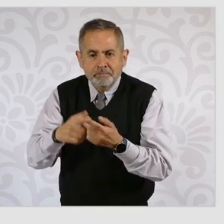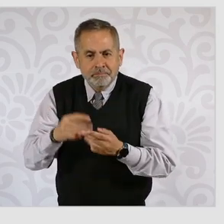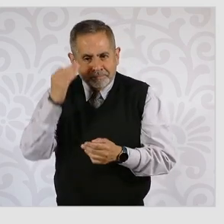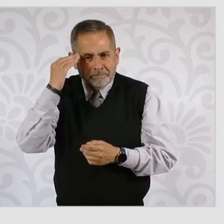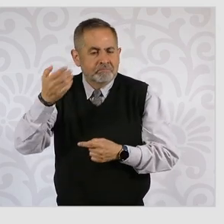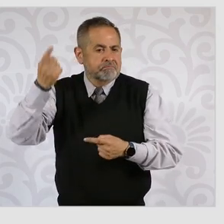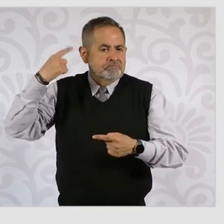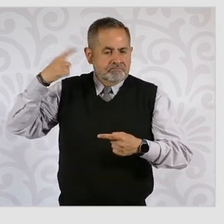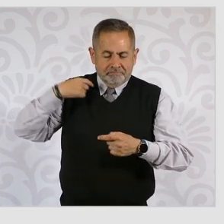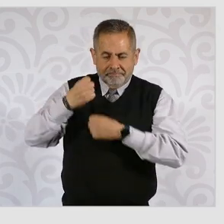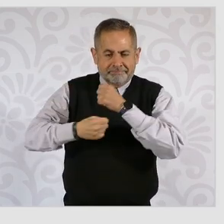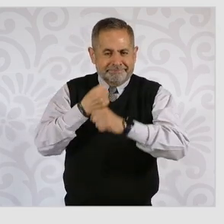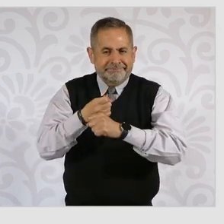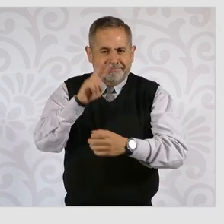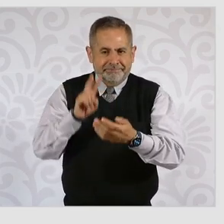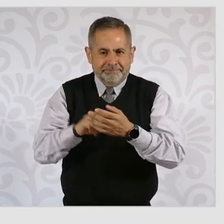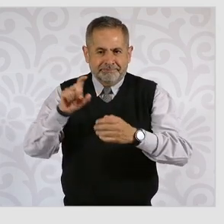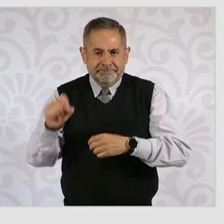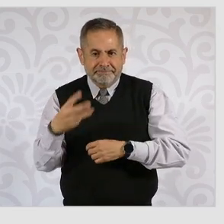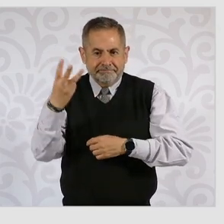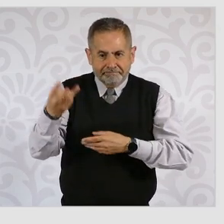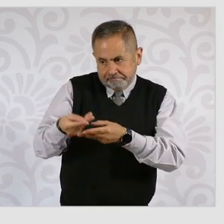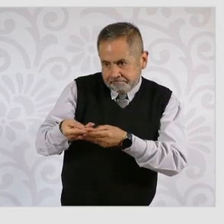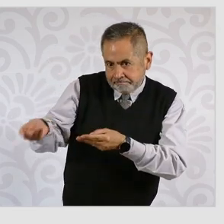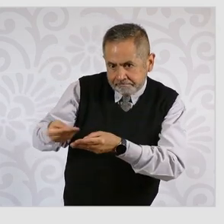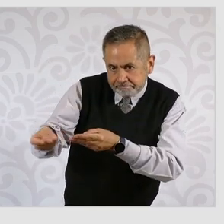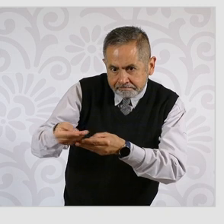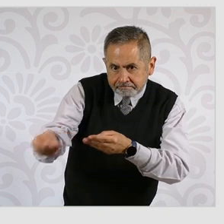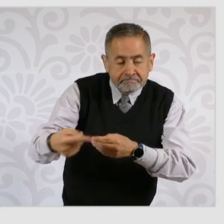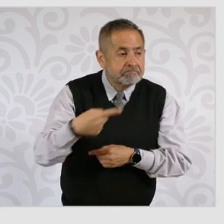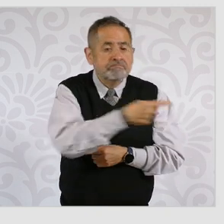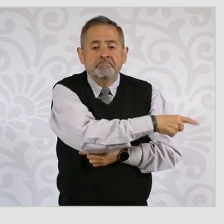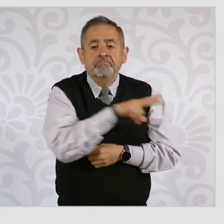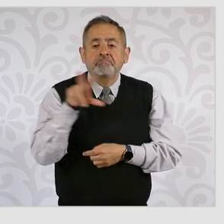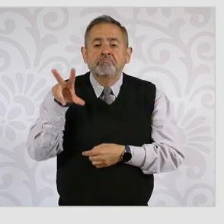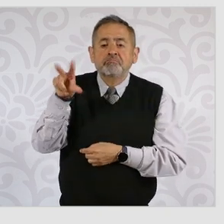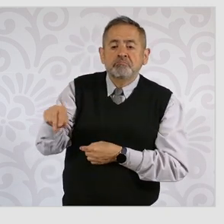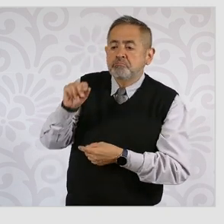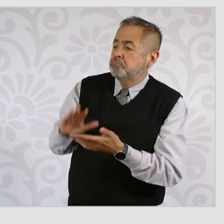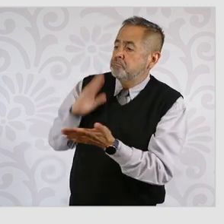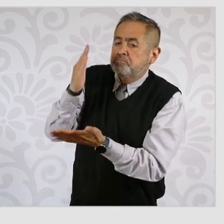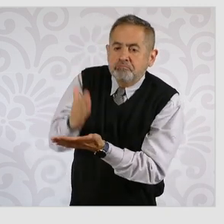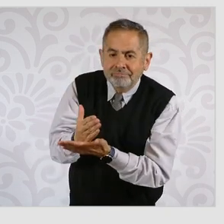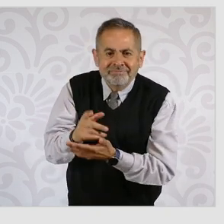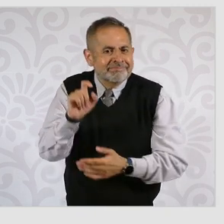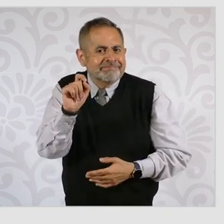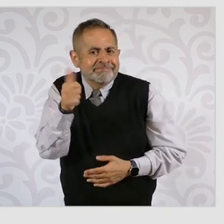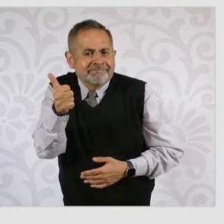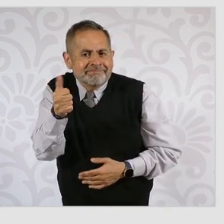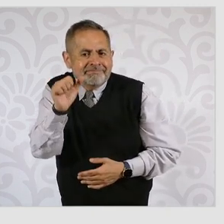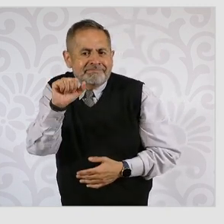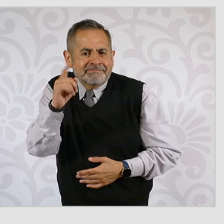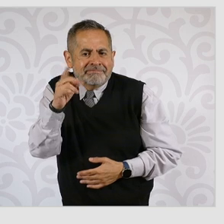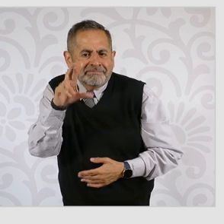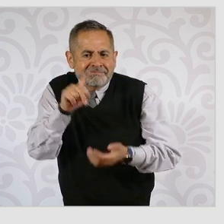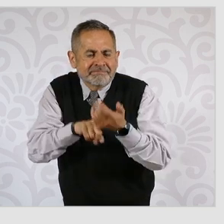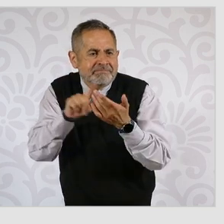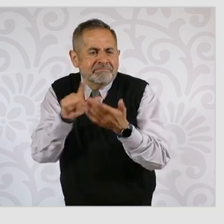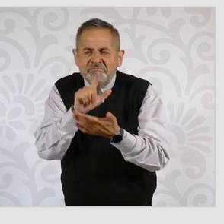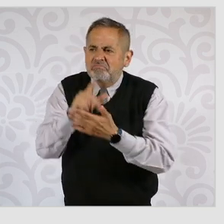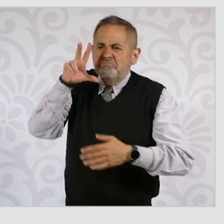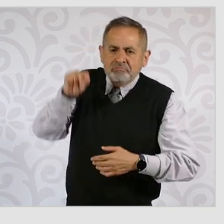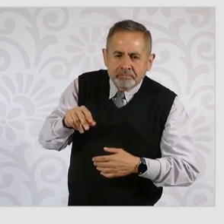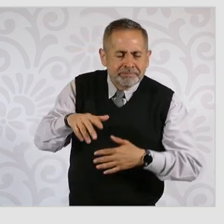2023, 24, 26 suspensiones de amparo, las áreas naturales